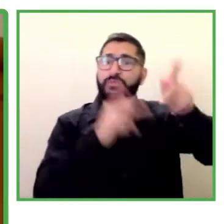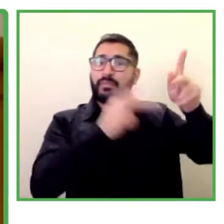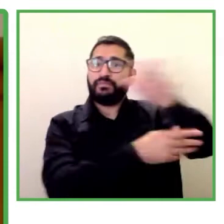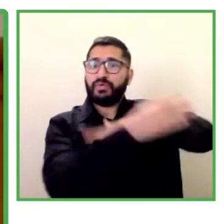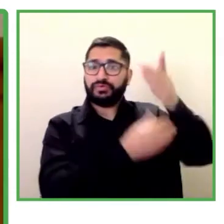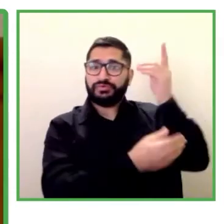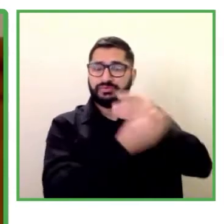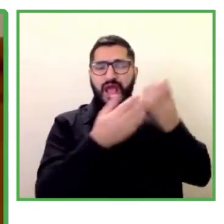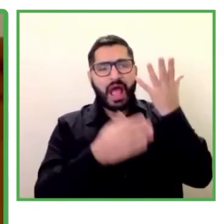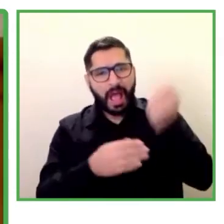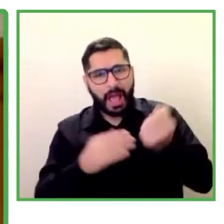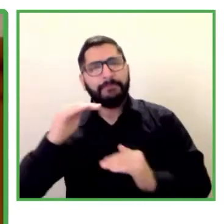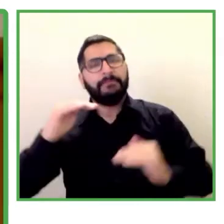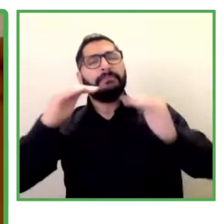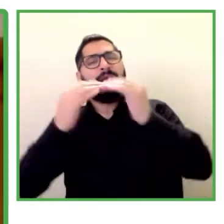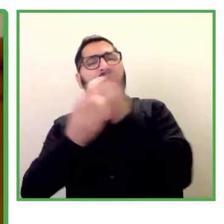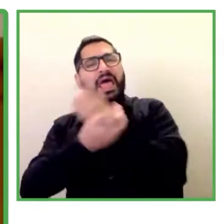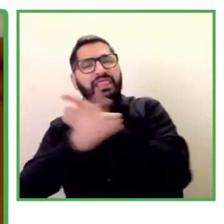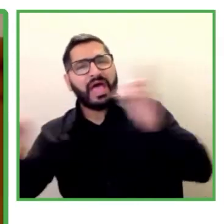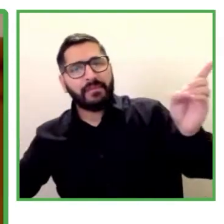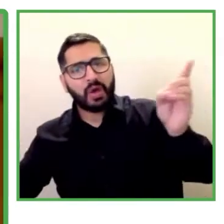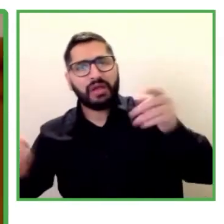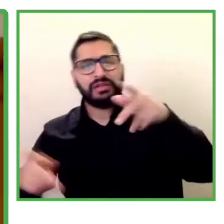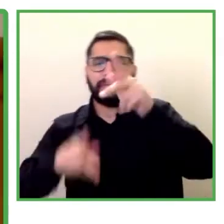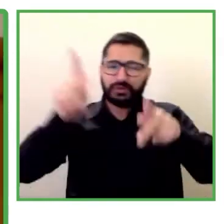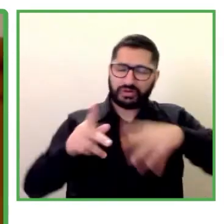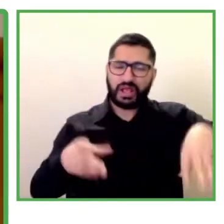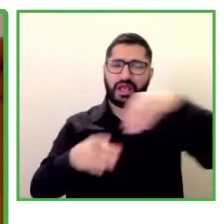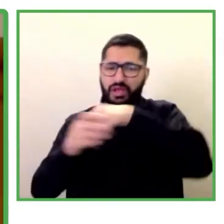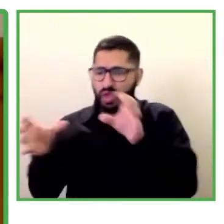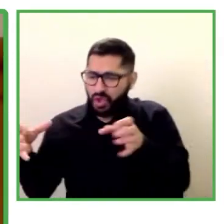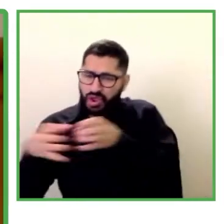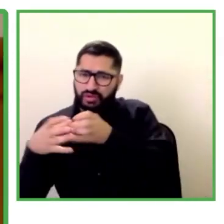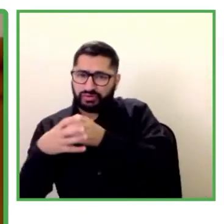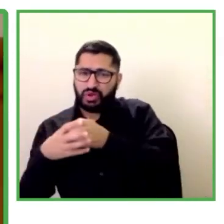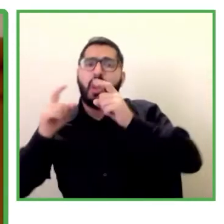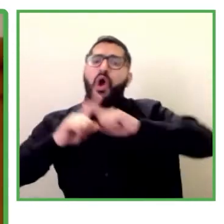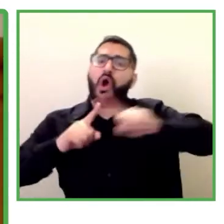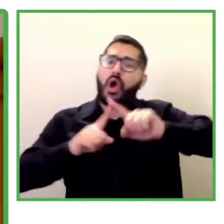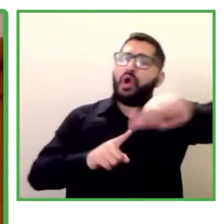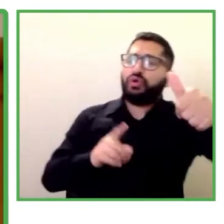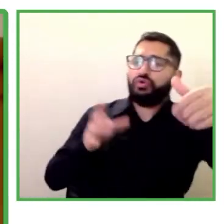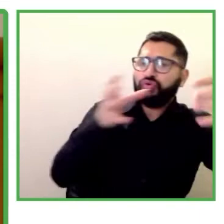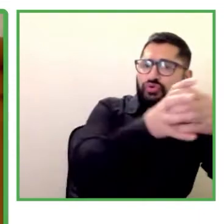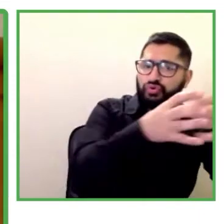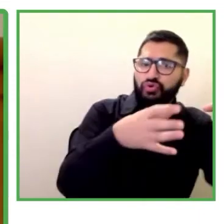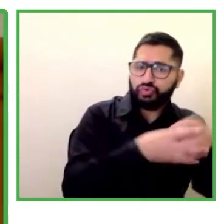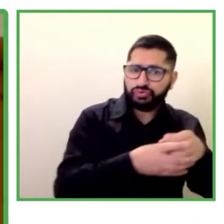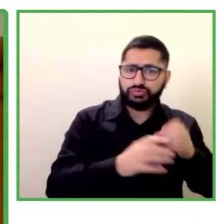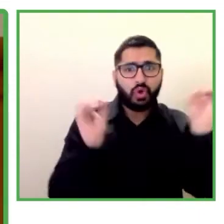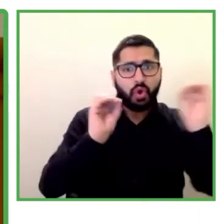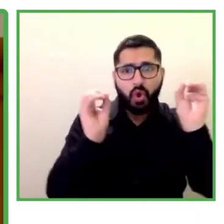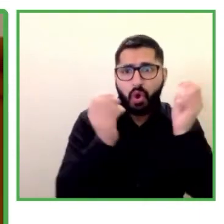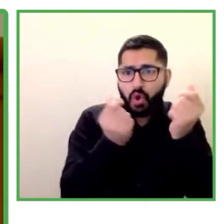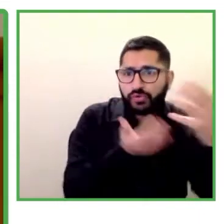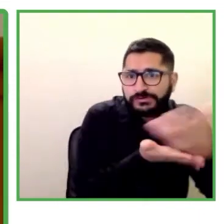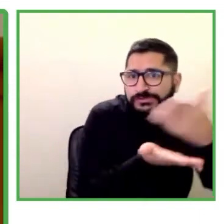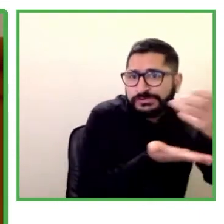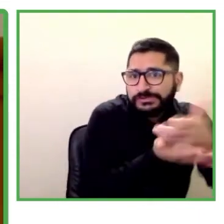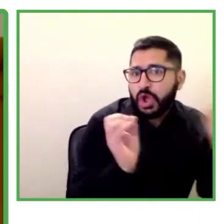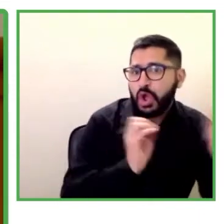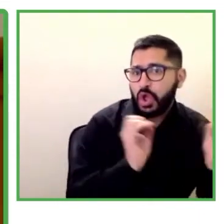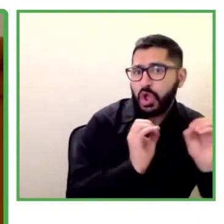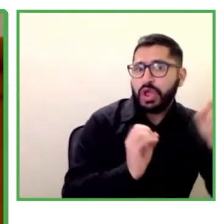empresariales, hay otros que están impulsados por entidades sin ánimo de lucro, como pueden ser las fundaciones, como veremos más adelante